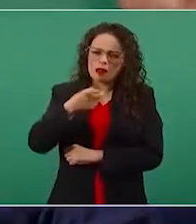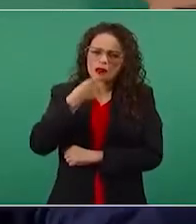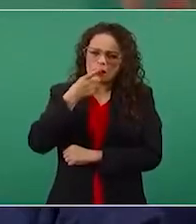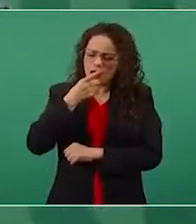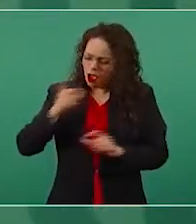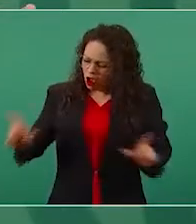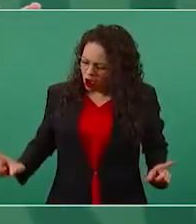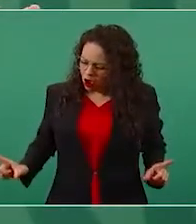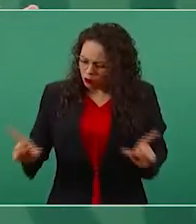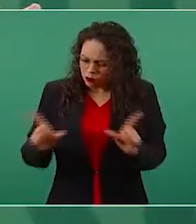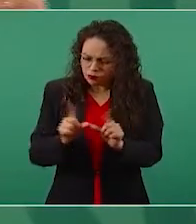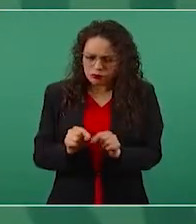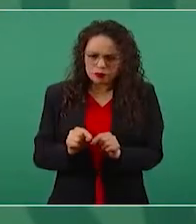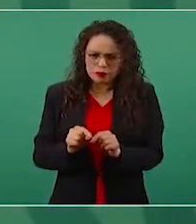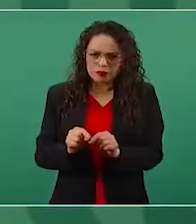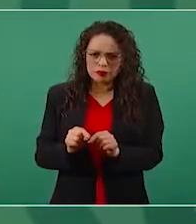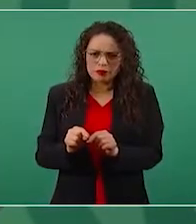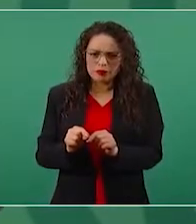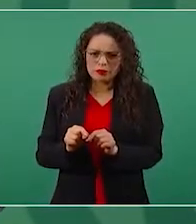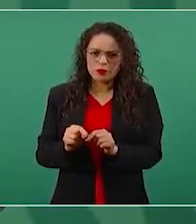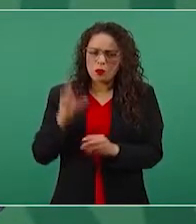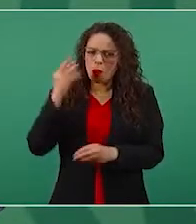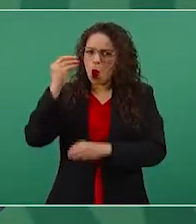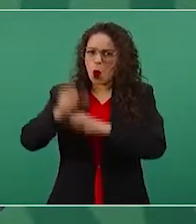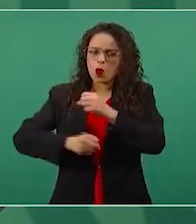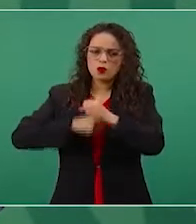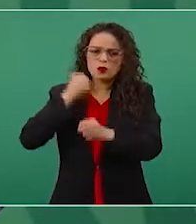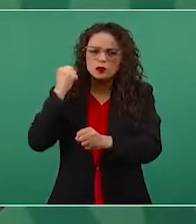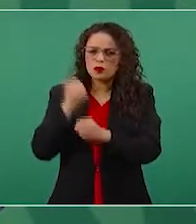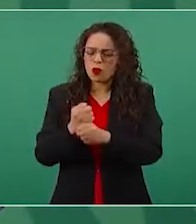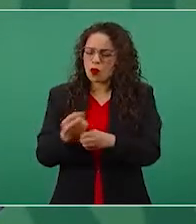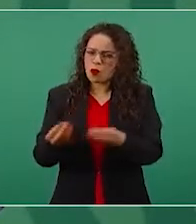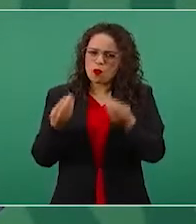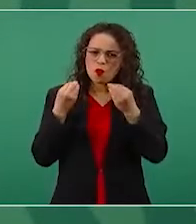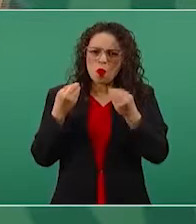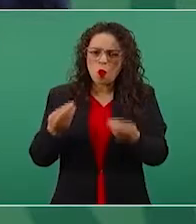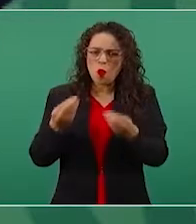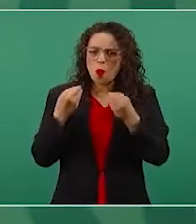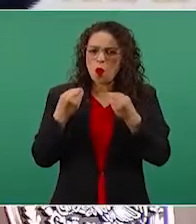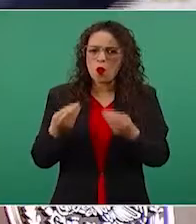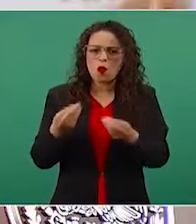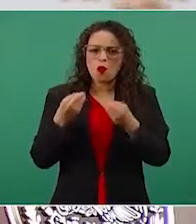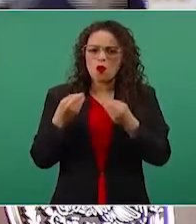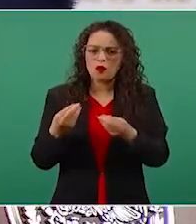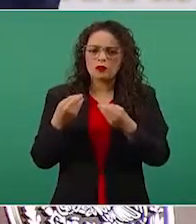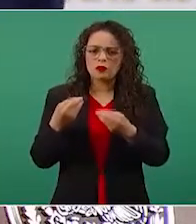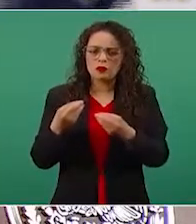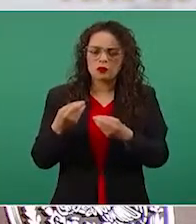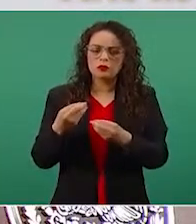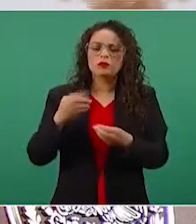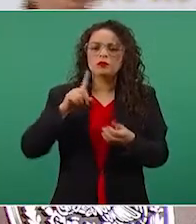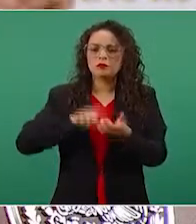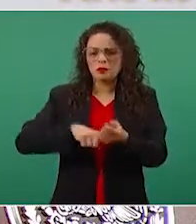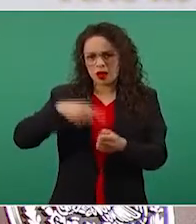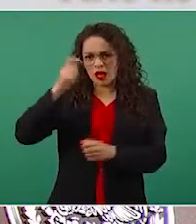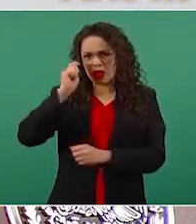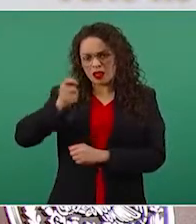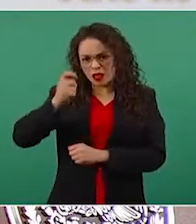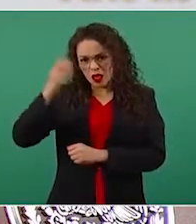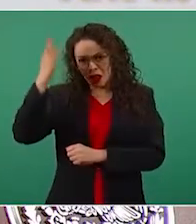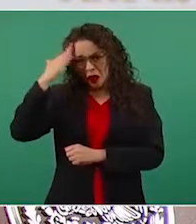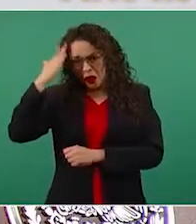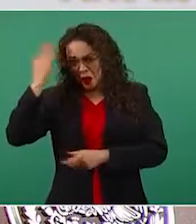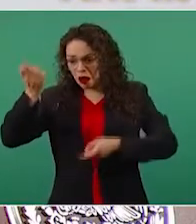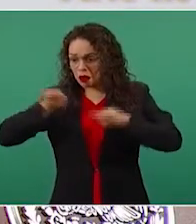tres siglos de dominación colonial que dominaban virreyes que nomoraban desde